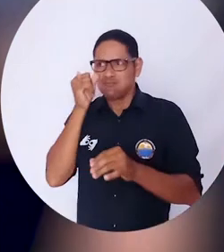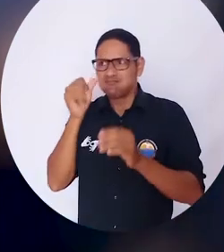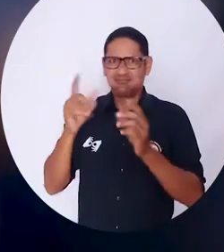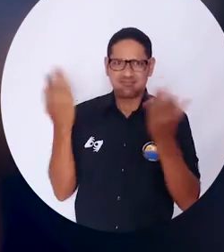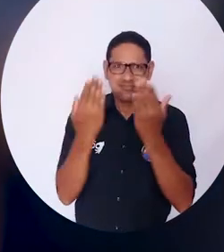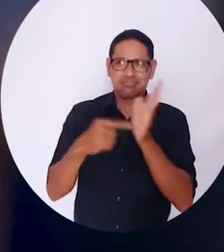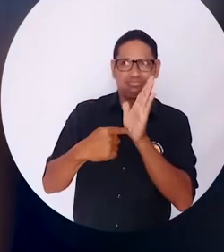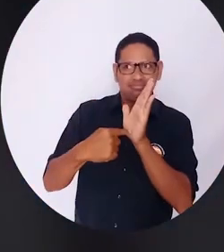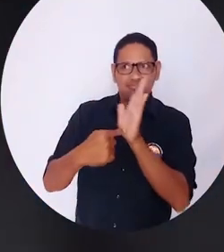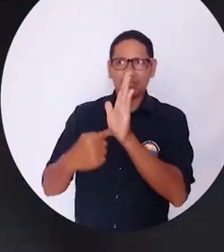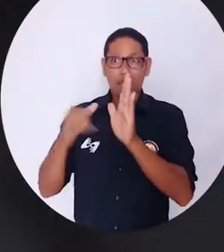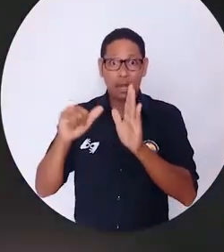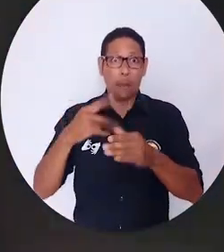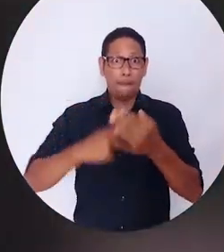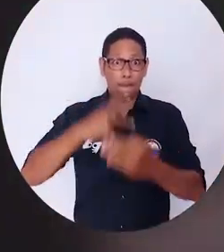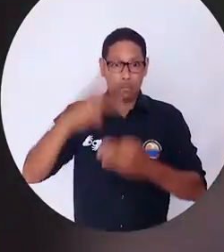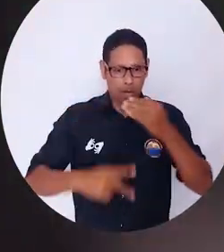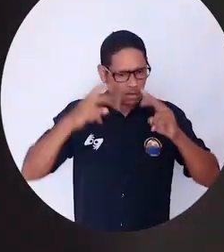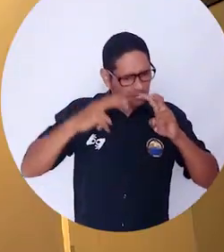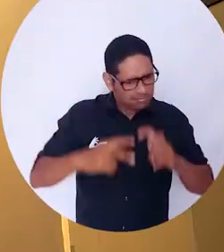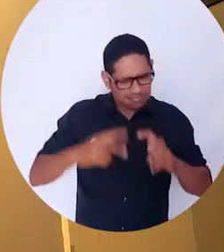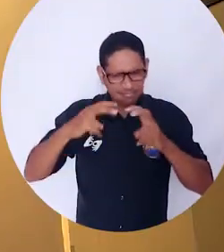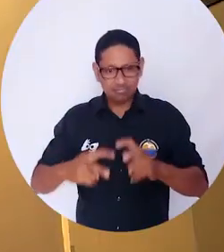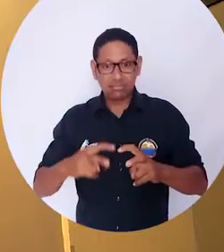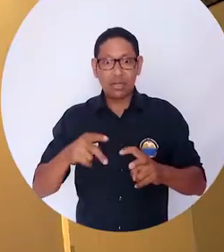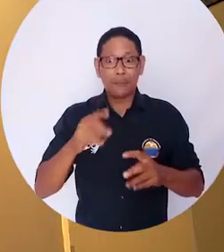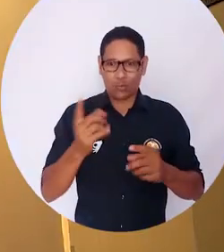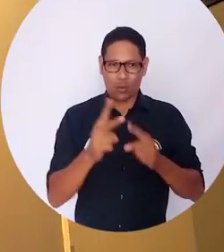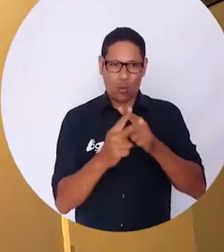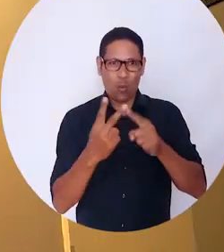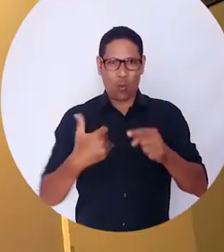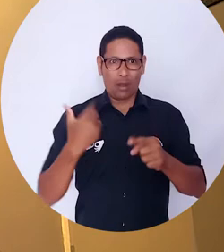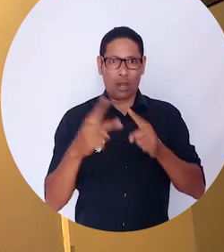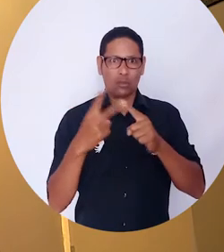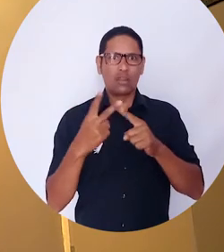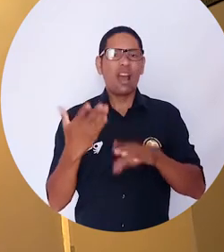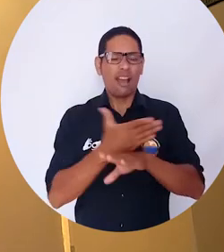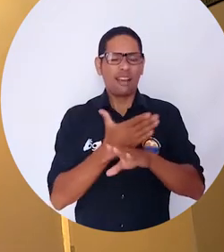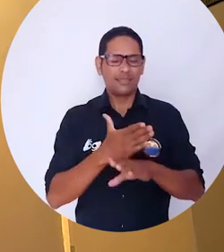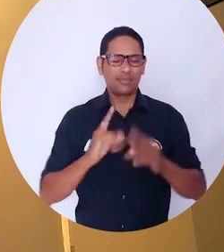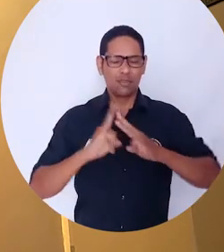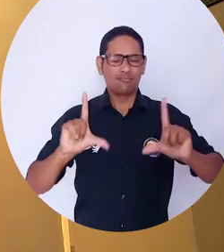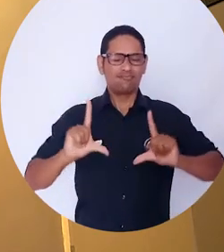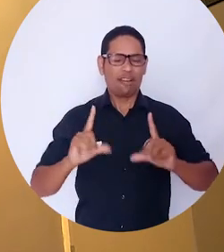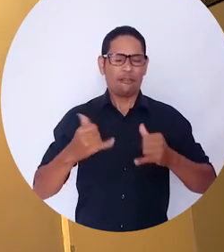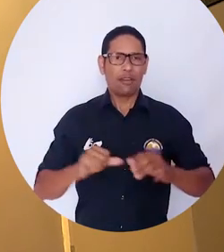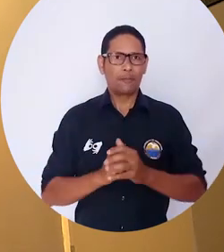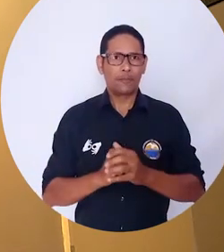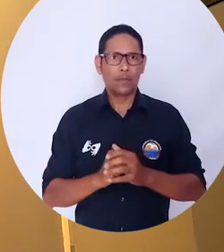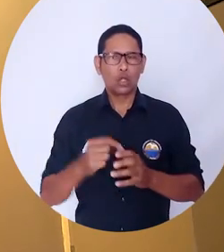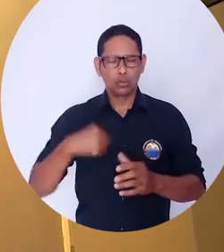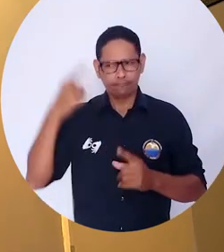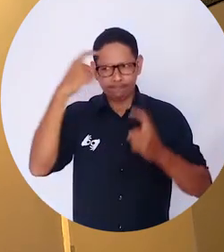investigación de los jóvenes egresados de la alma mater. Decidí empezar a realizar o a basar mis trabajos